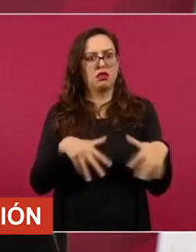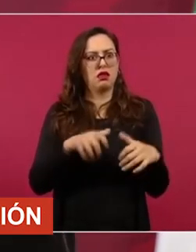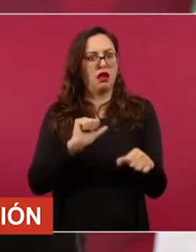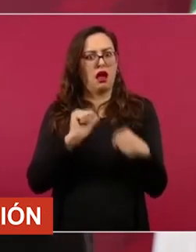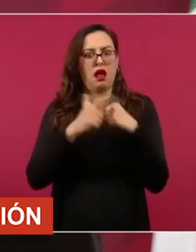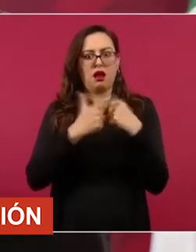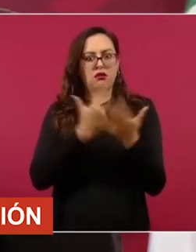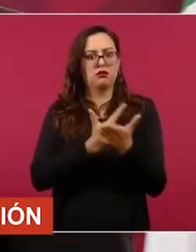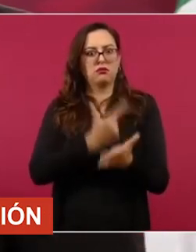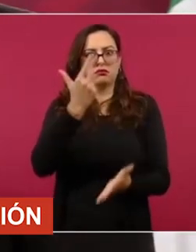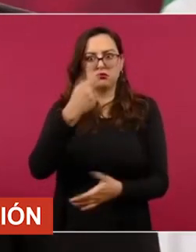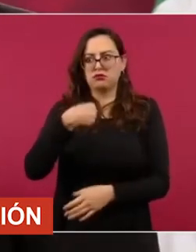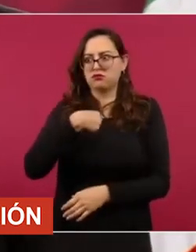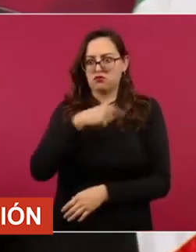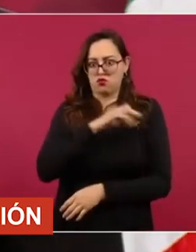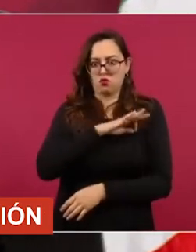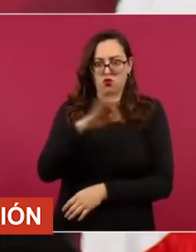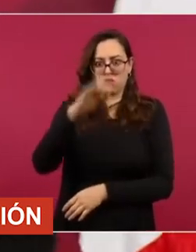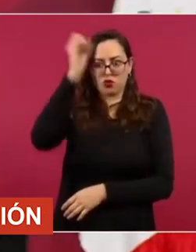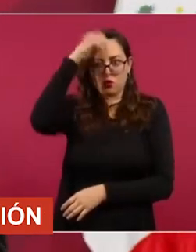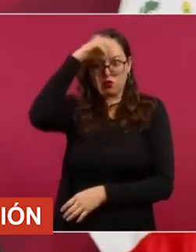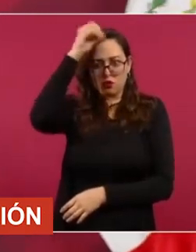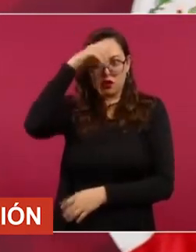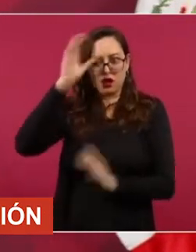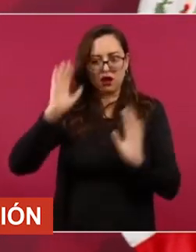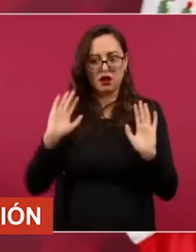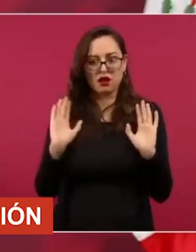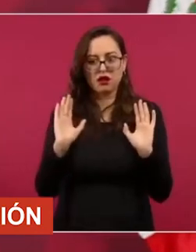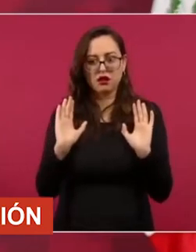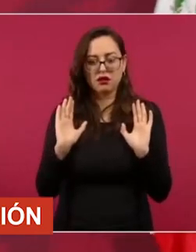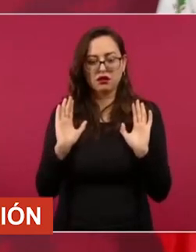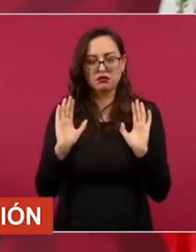Ahora me dio mucho gusto, por ejemplo, lo de